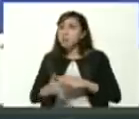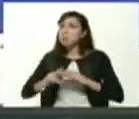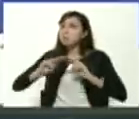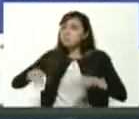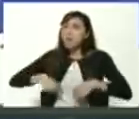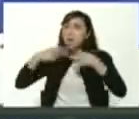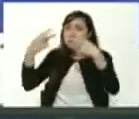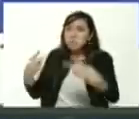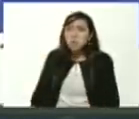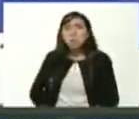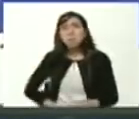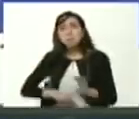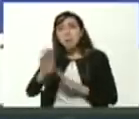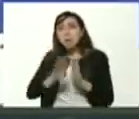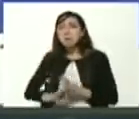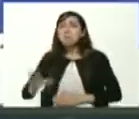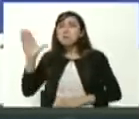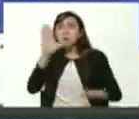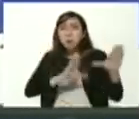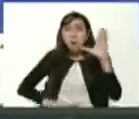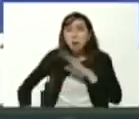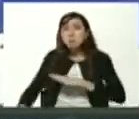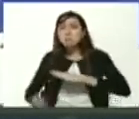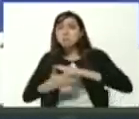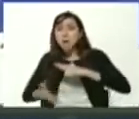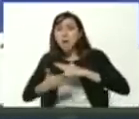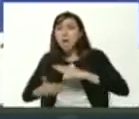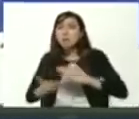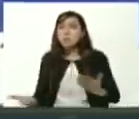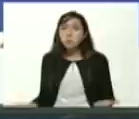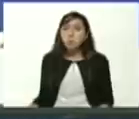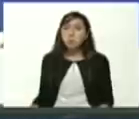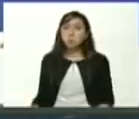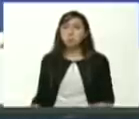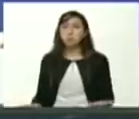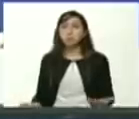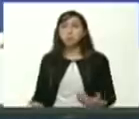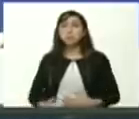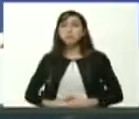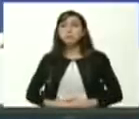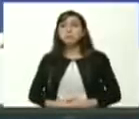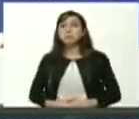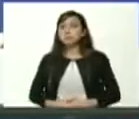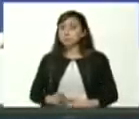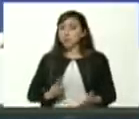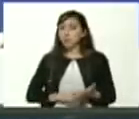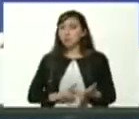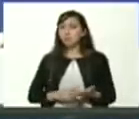conocimiento científico técnico tecnológico ¿verdad?